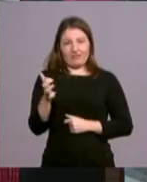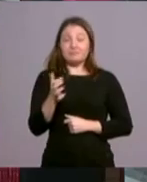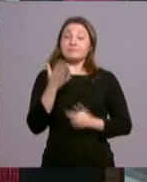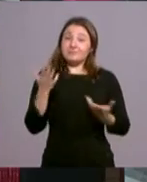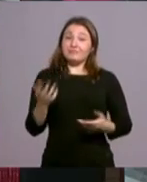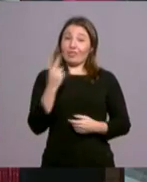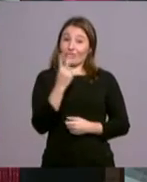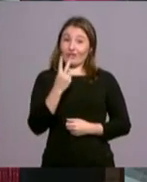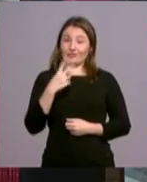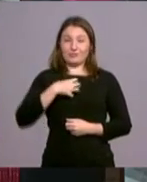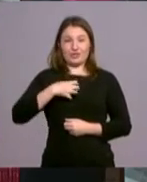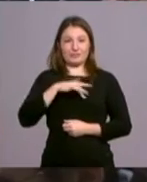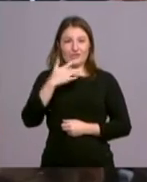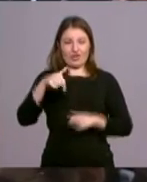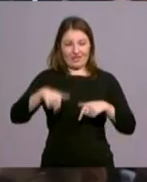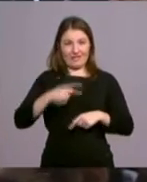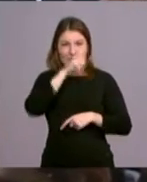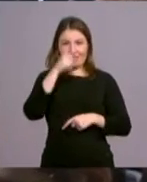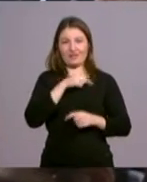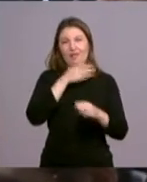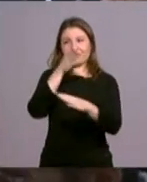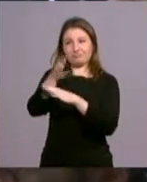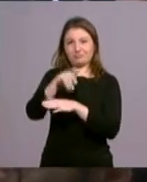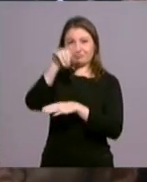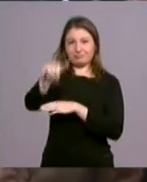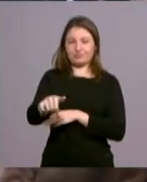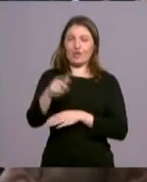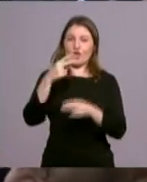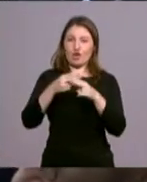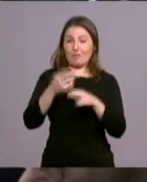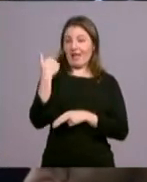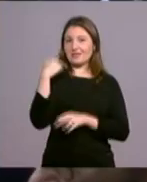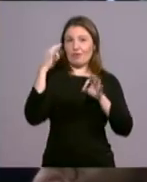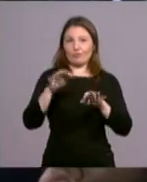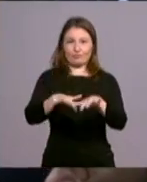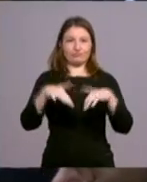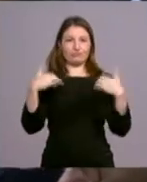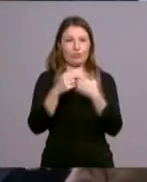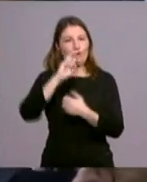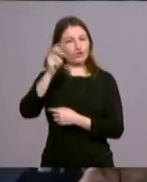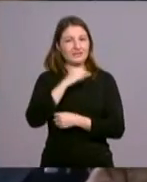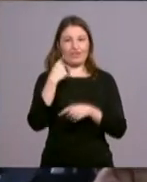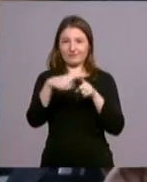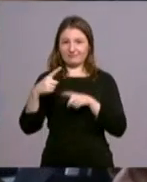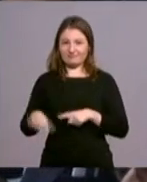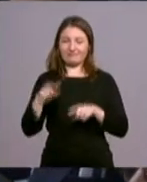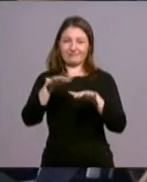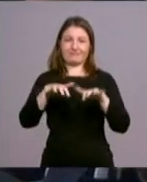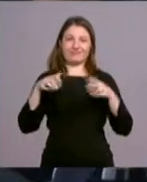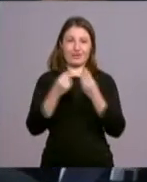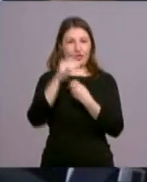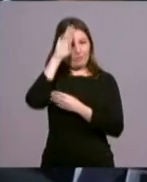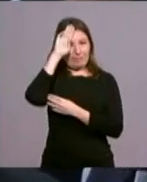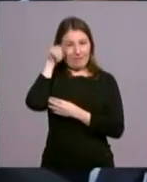Pues bien, nuestros misioneros de la misericordia se encuentran en Roma, donde ayer mismo participaban junto a otros sacerdotes en esta audiencia con el santo padre